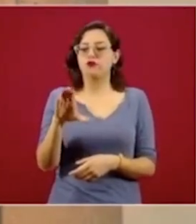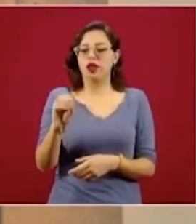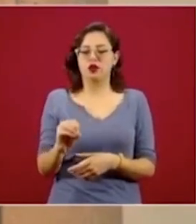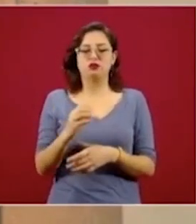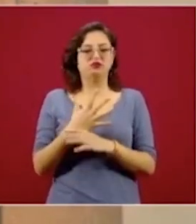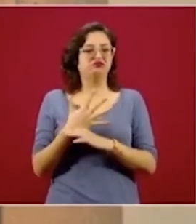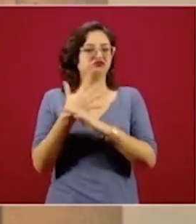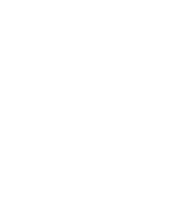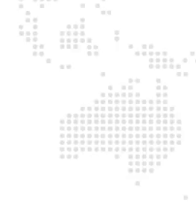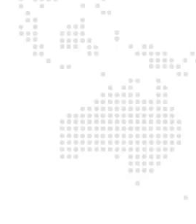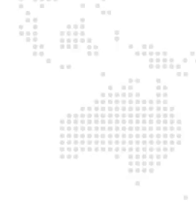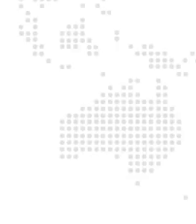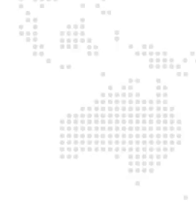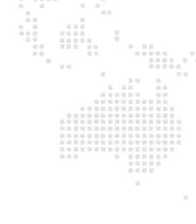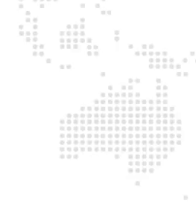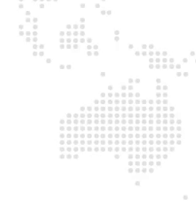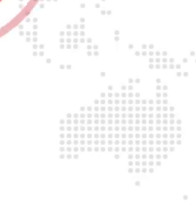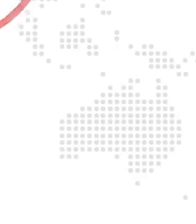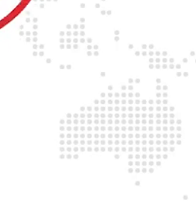que en todos los demás bancos.